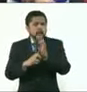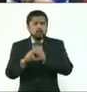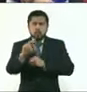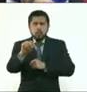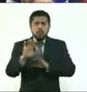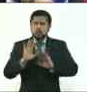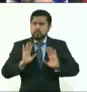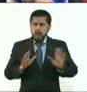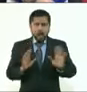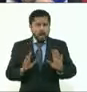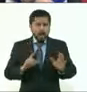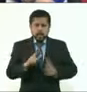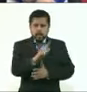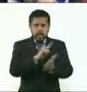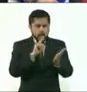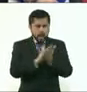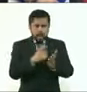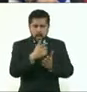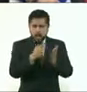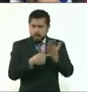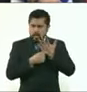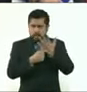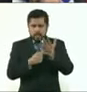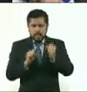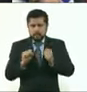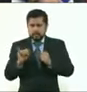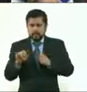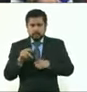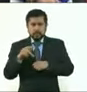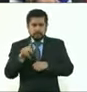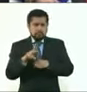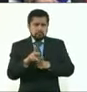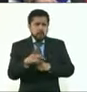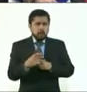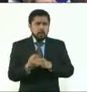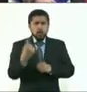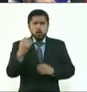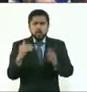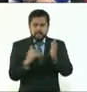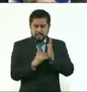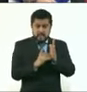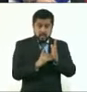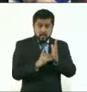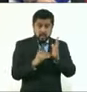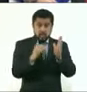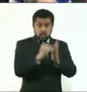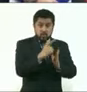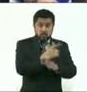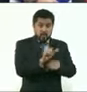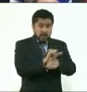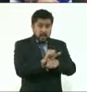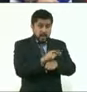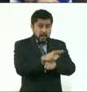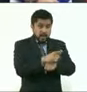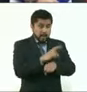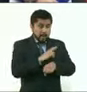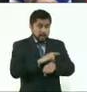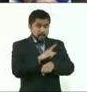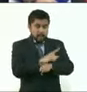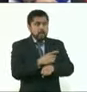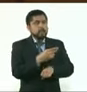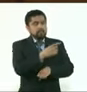en el Código Fiscal viene así, pero se está aplicando para los vehículos que valen más de un millón de pesos y que son para uso privado. Ok.